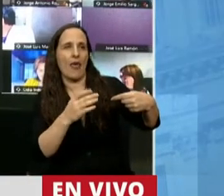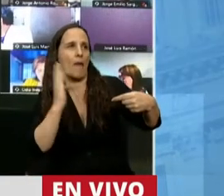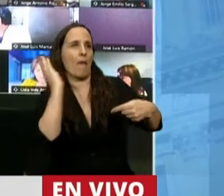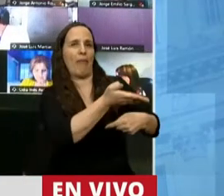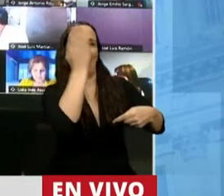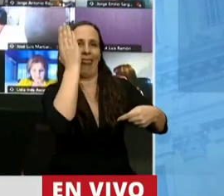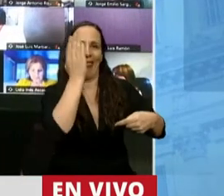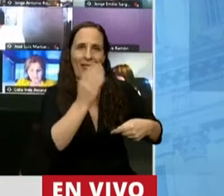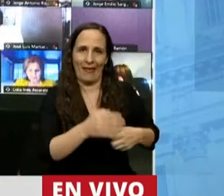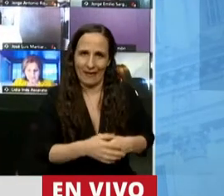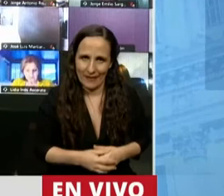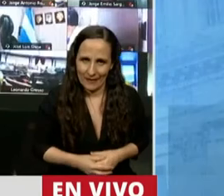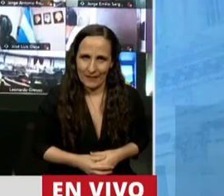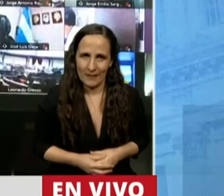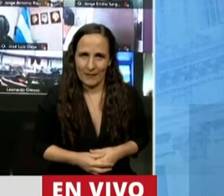derribar.